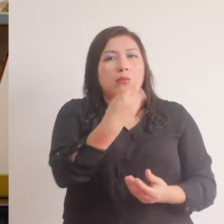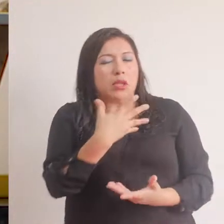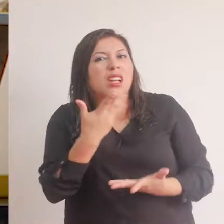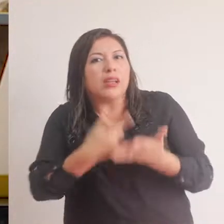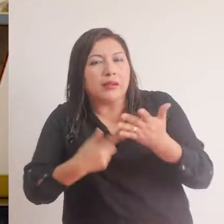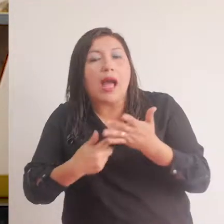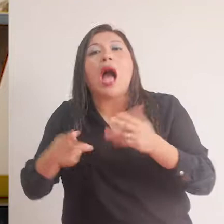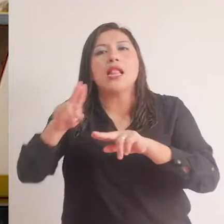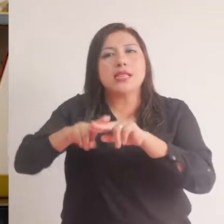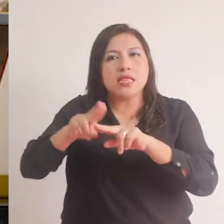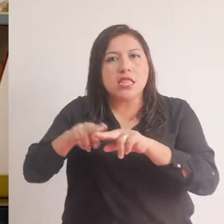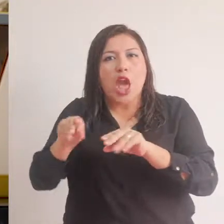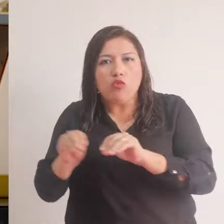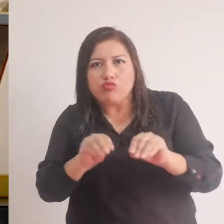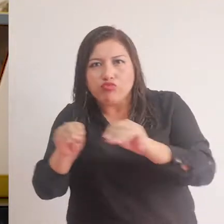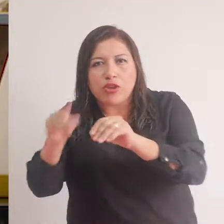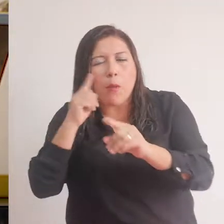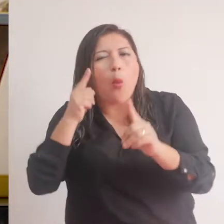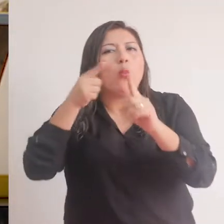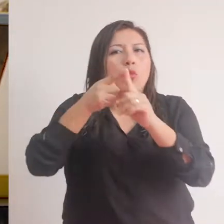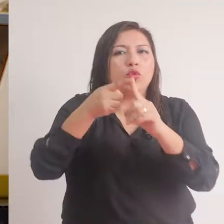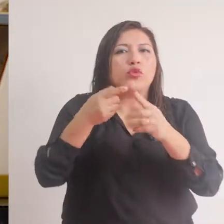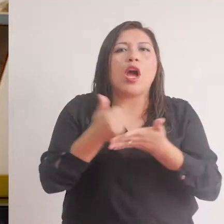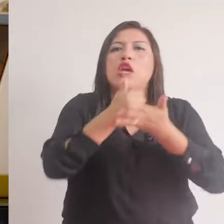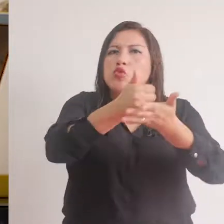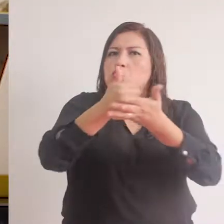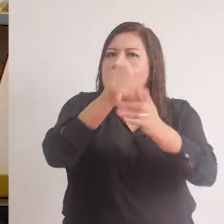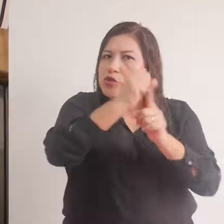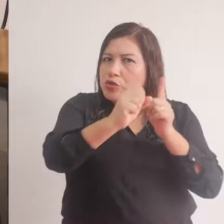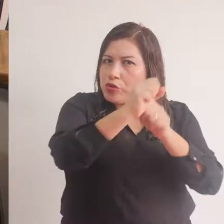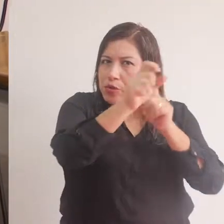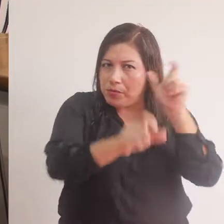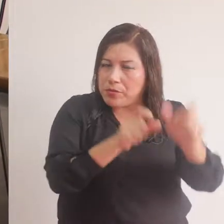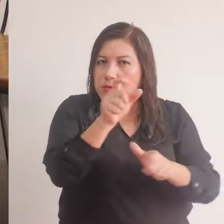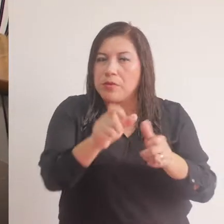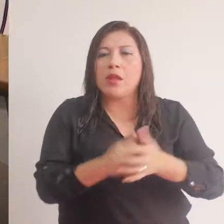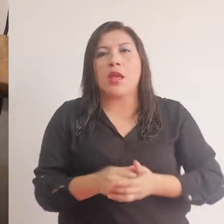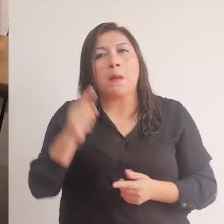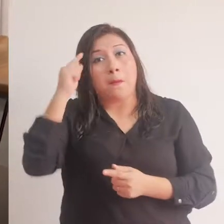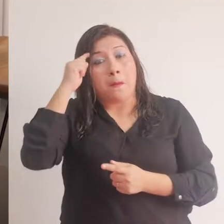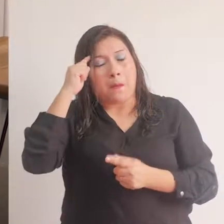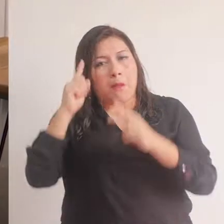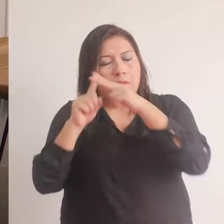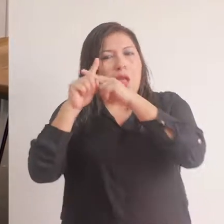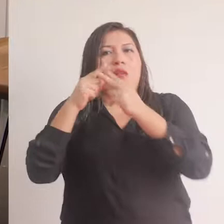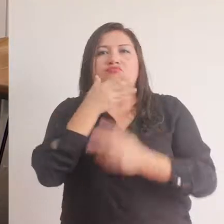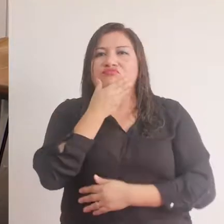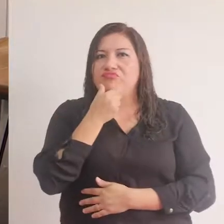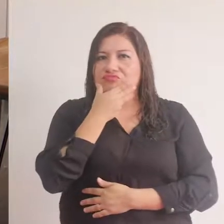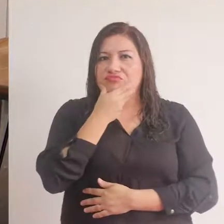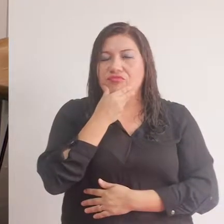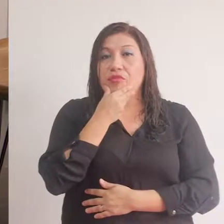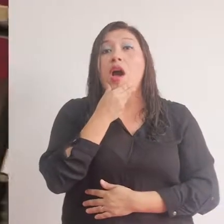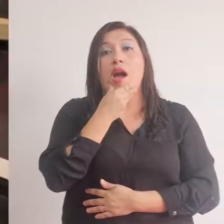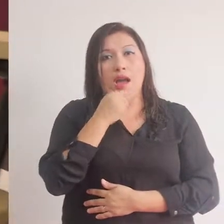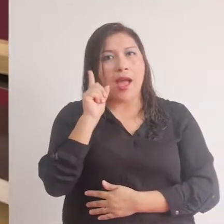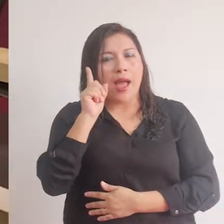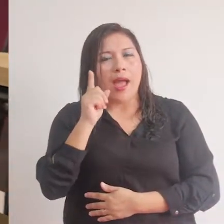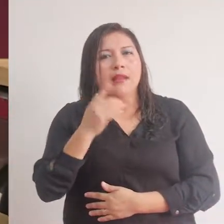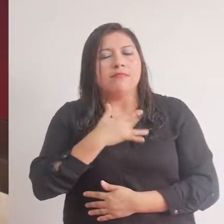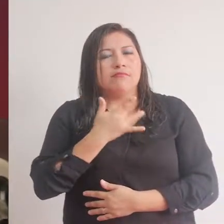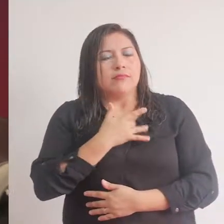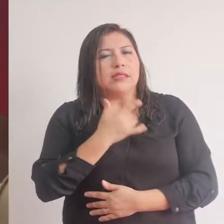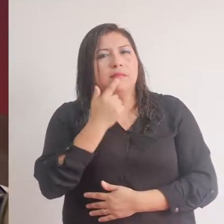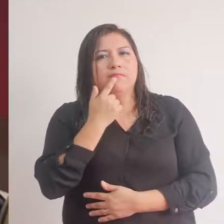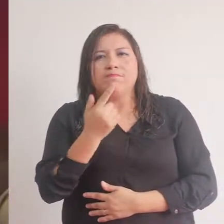una silla con un propósito, un bien social. Entonces, lo primero que pasó por mi mente, de hecho, fue hacer algo que